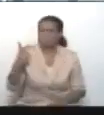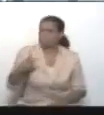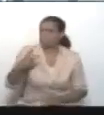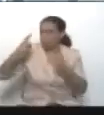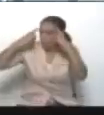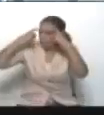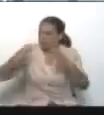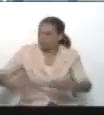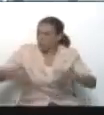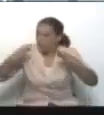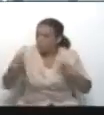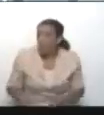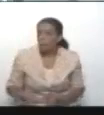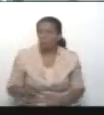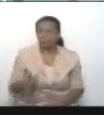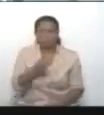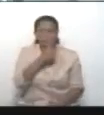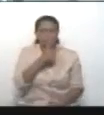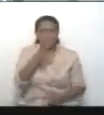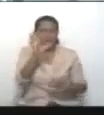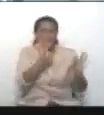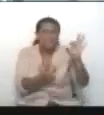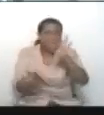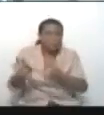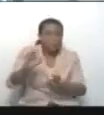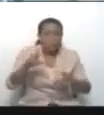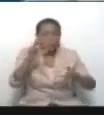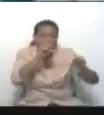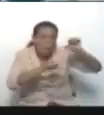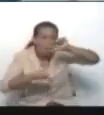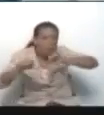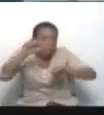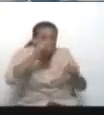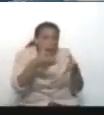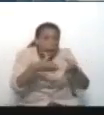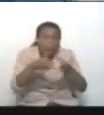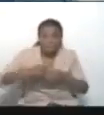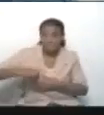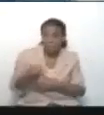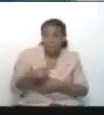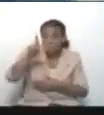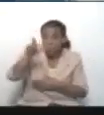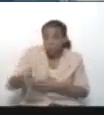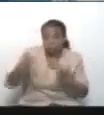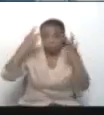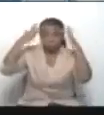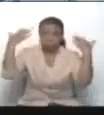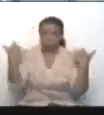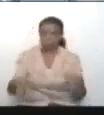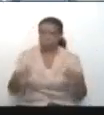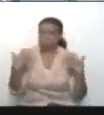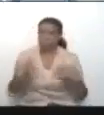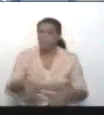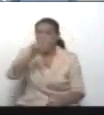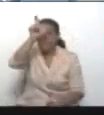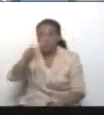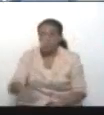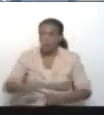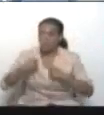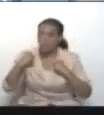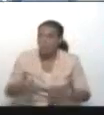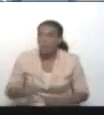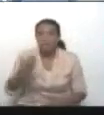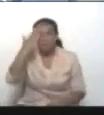profesional, del más alto nivel científico, tecnológico. Tenemos policías del más alto nivel, tenemos inteligencia